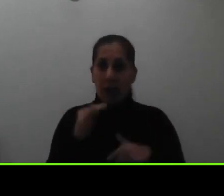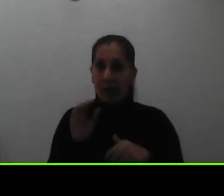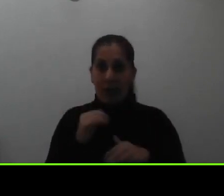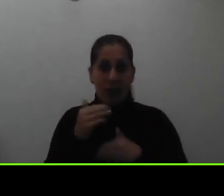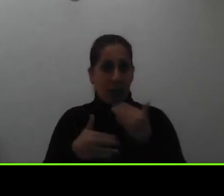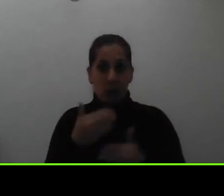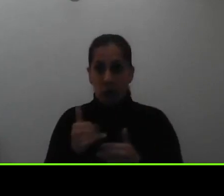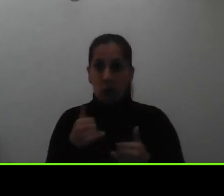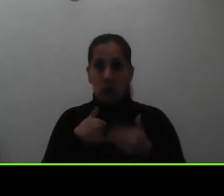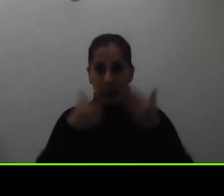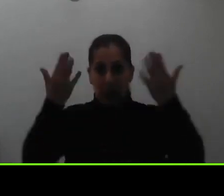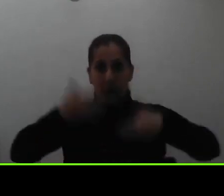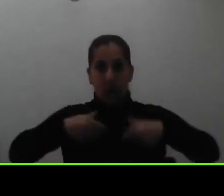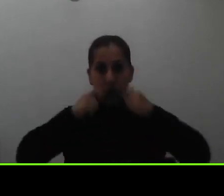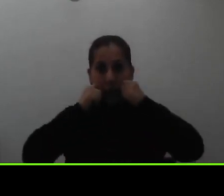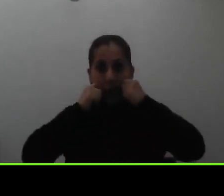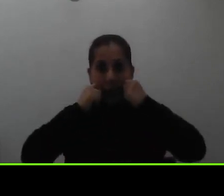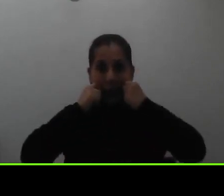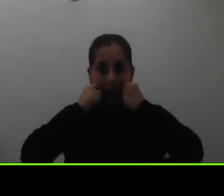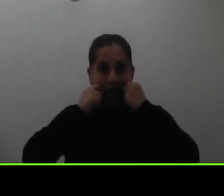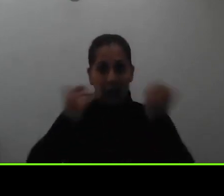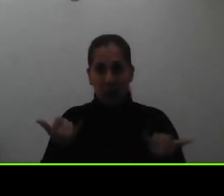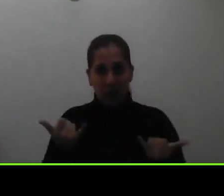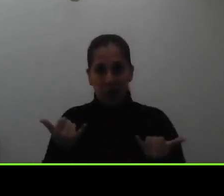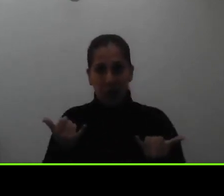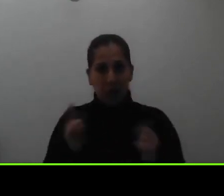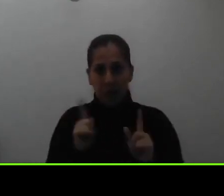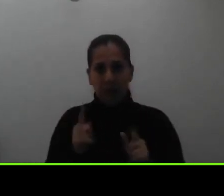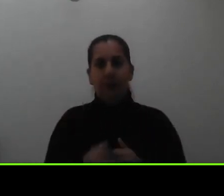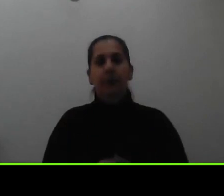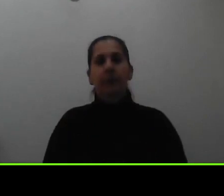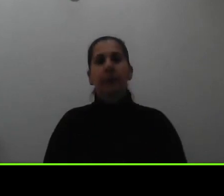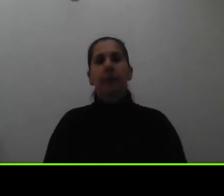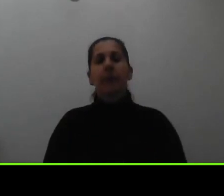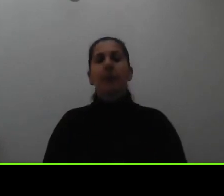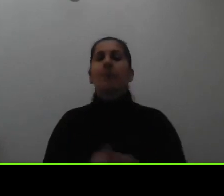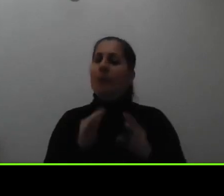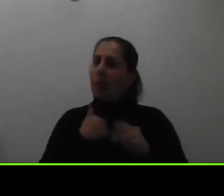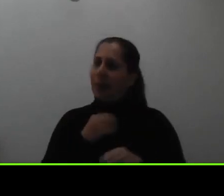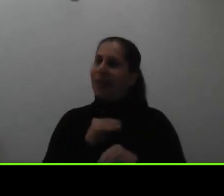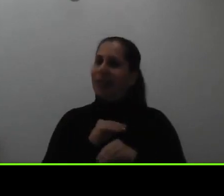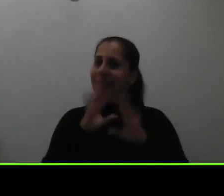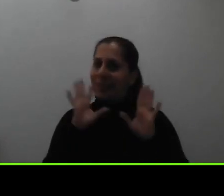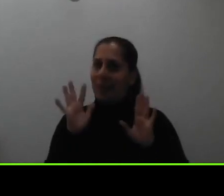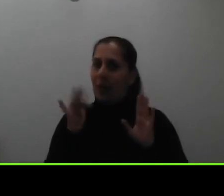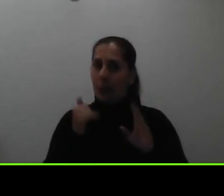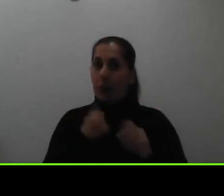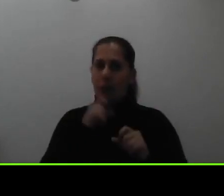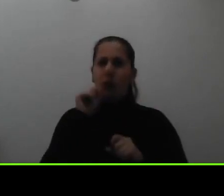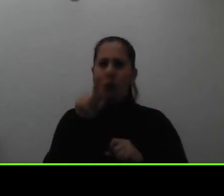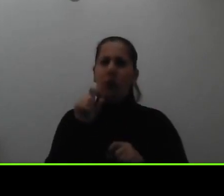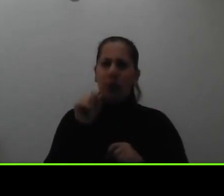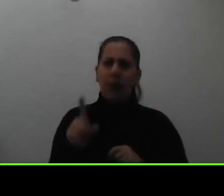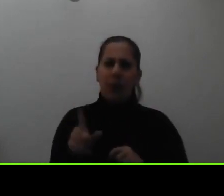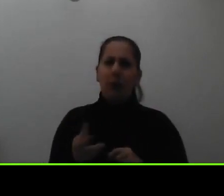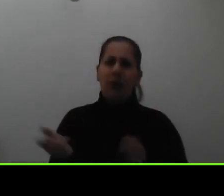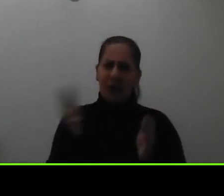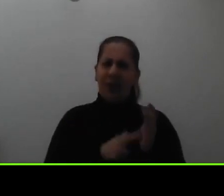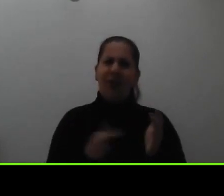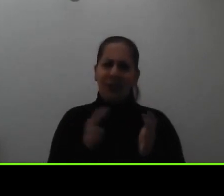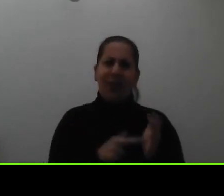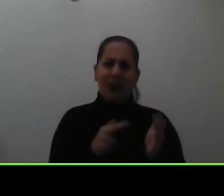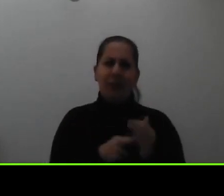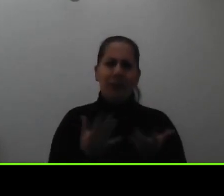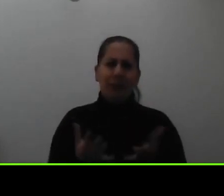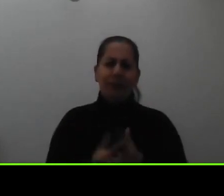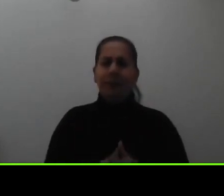que sea presencial en este momento nada más aclararles eso porque ha sido una pregunta bastante reiterada